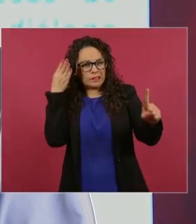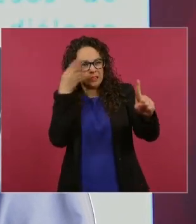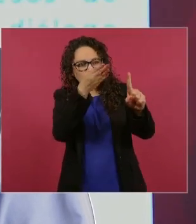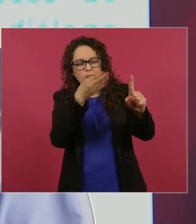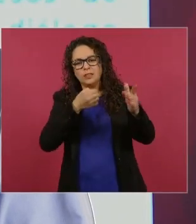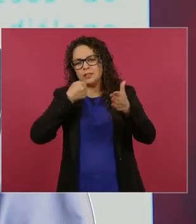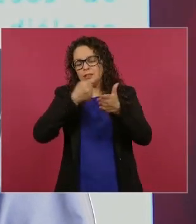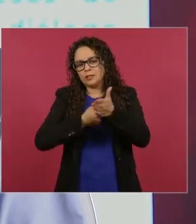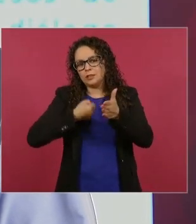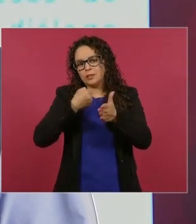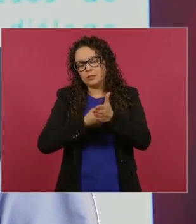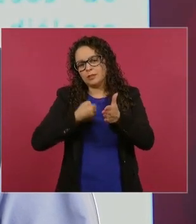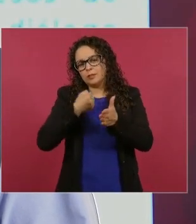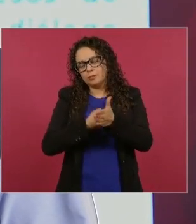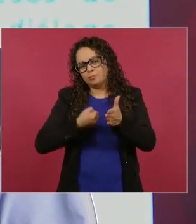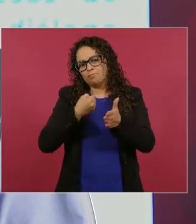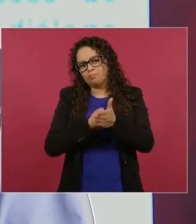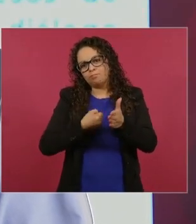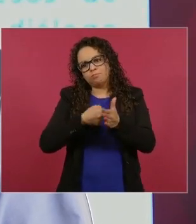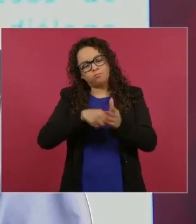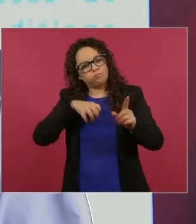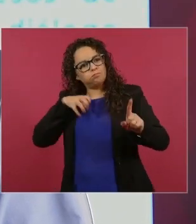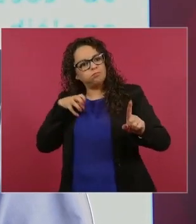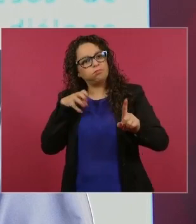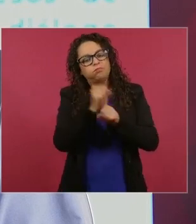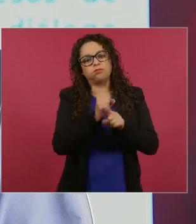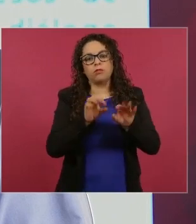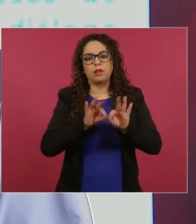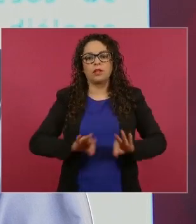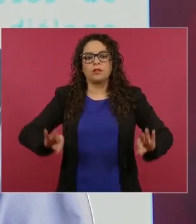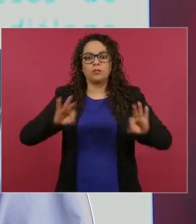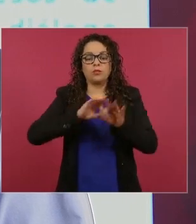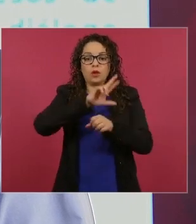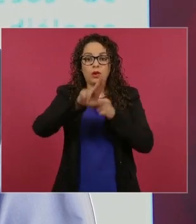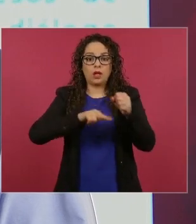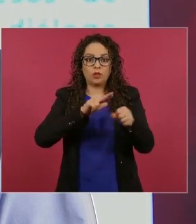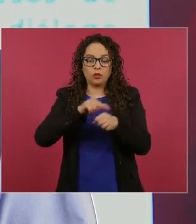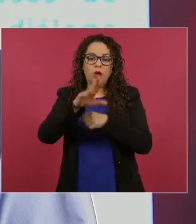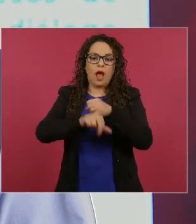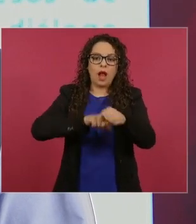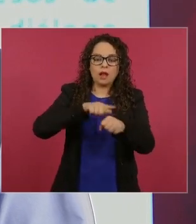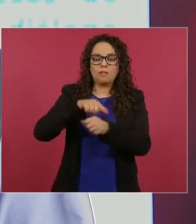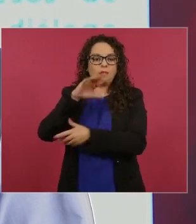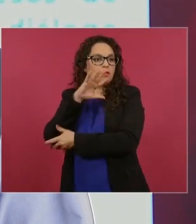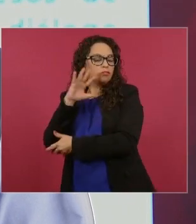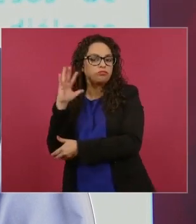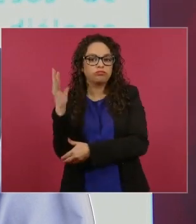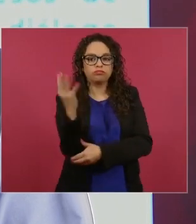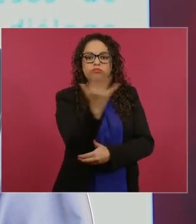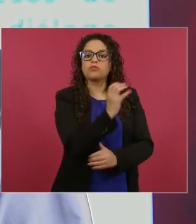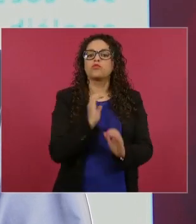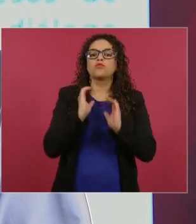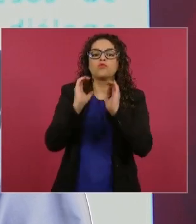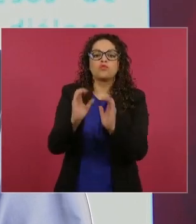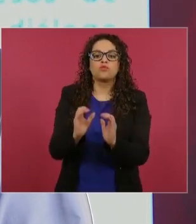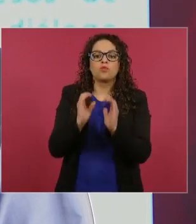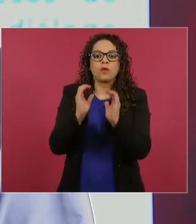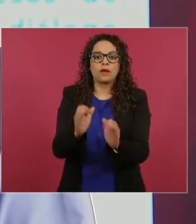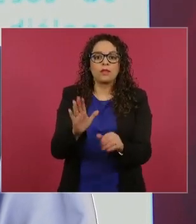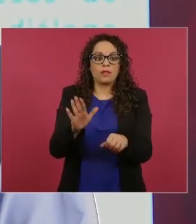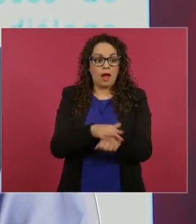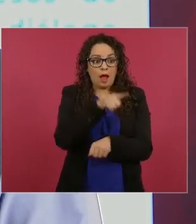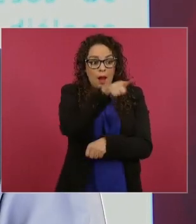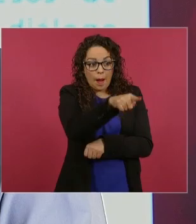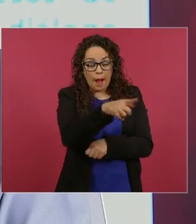metas internacionales para la protección del medio ambiente, porque de ahí se basa la supervivencia y la vida misma de todos y todas los